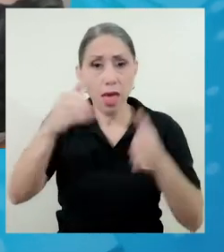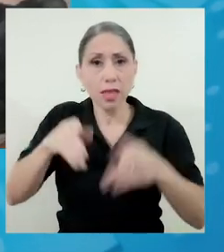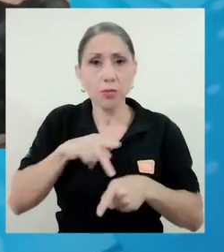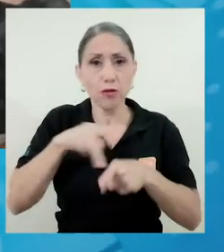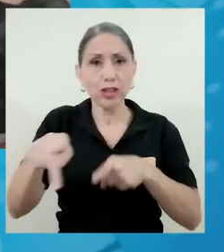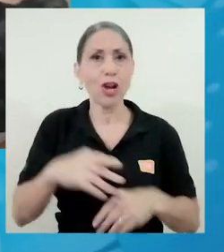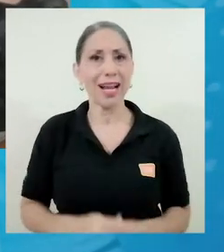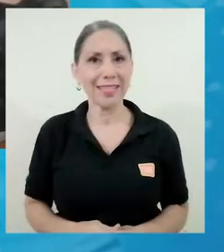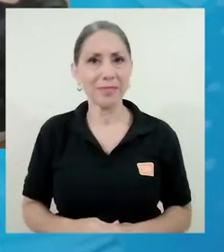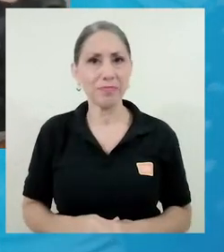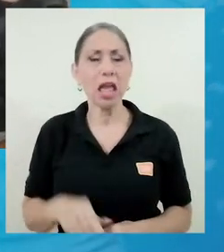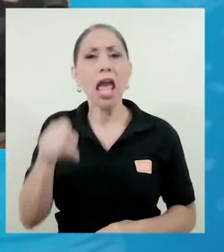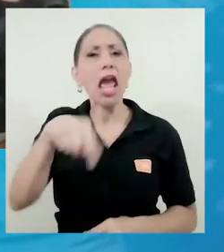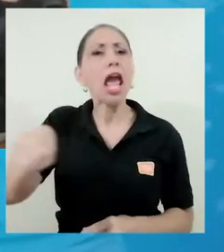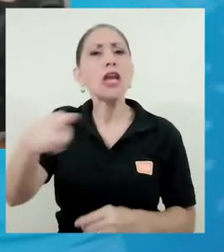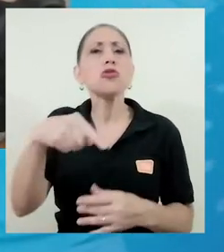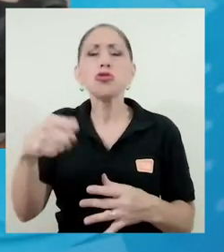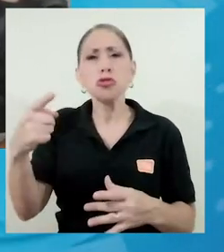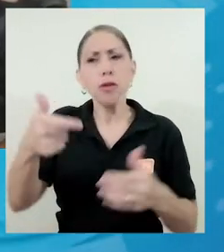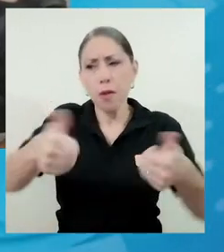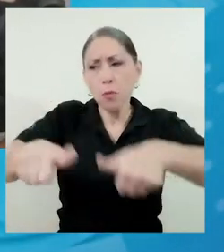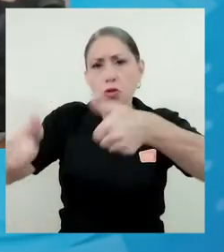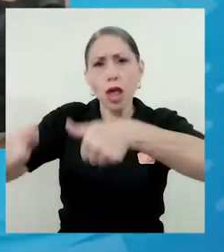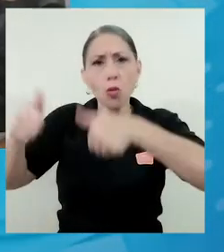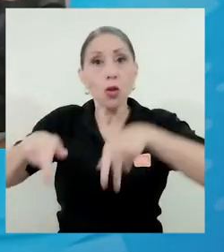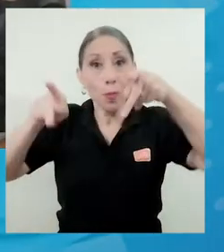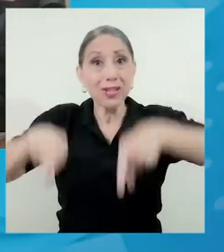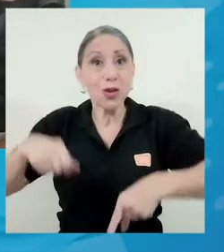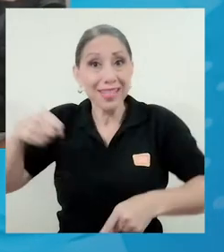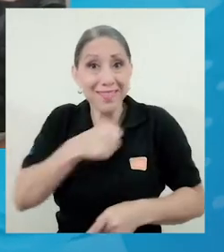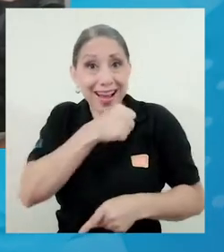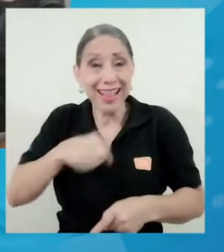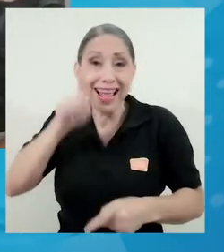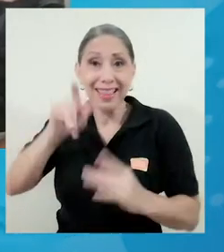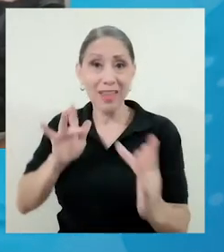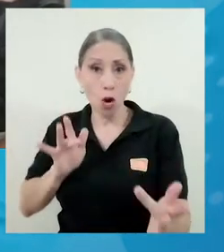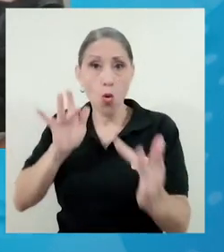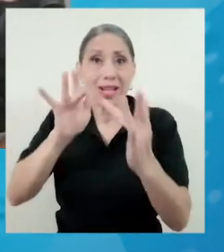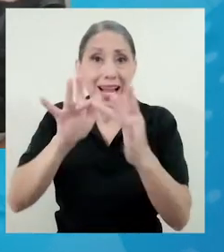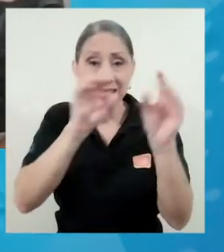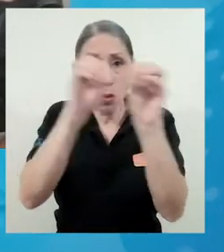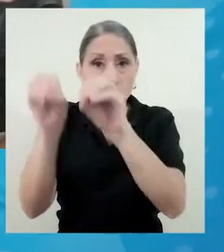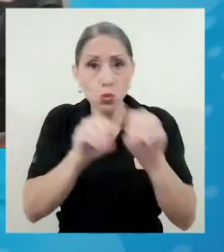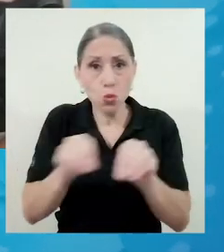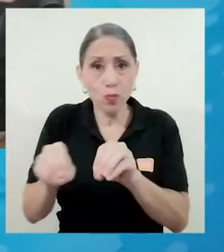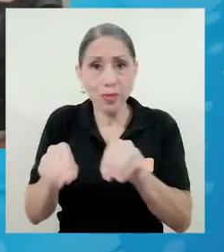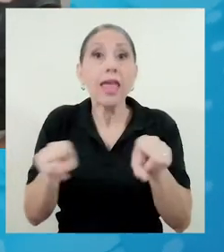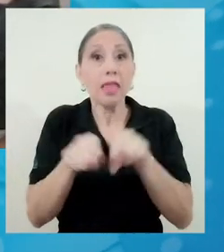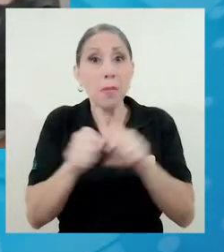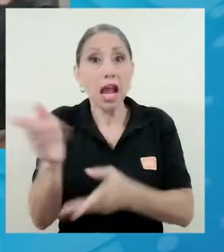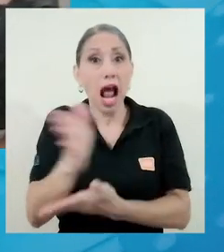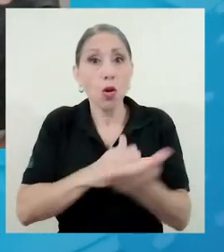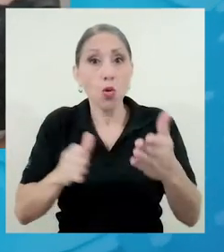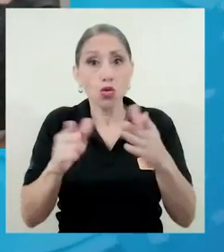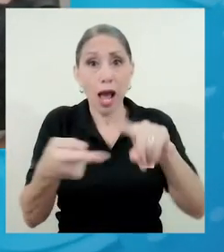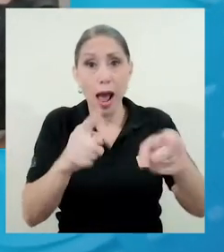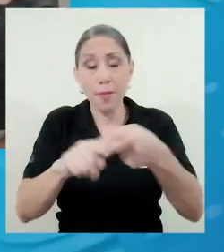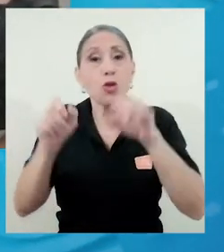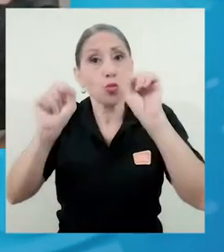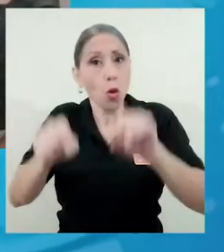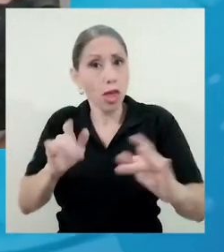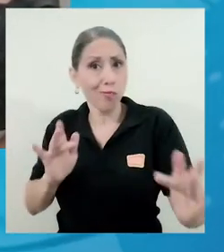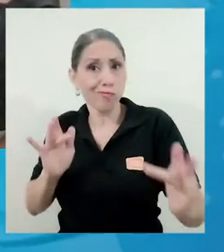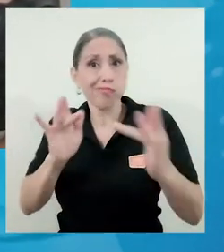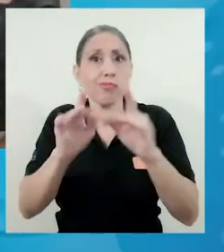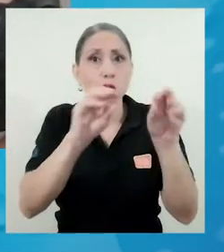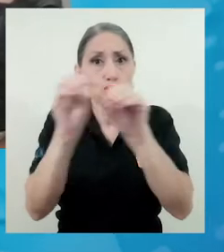profesionales. La mecánica era de que los que íbamos a cantar teníamos que estar conectados en la plataforma Zoom y algunos amigos de nosotros también